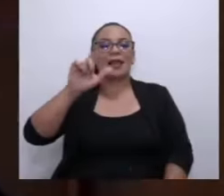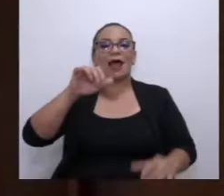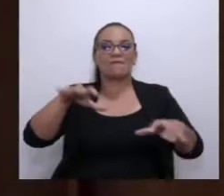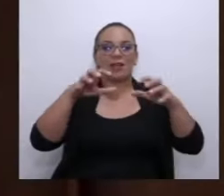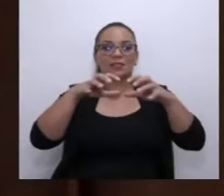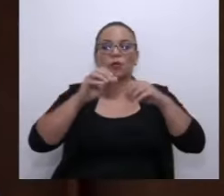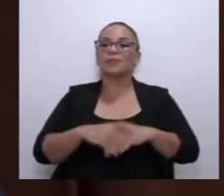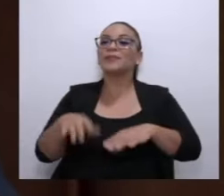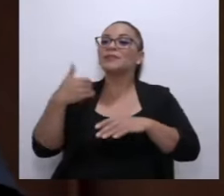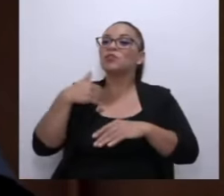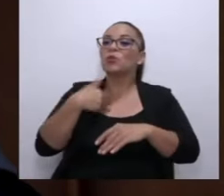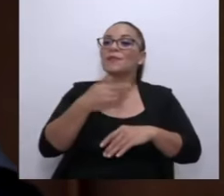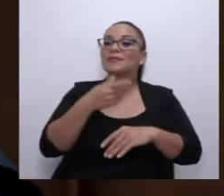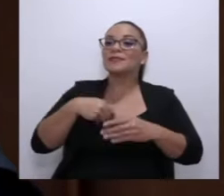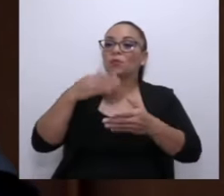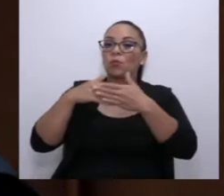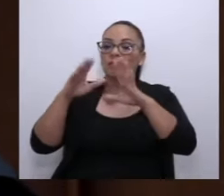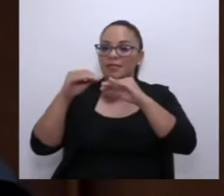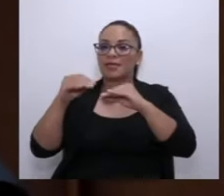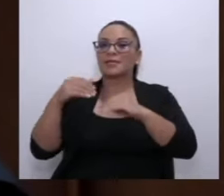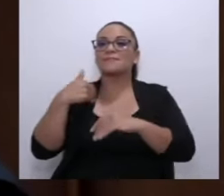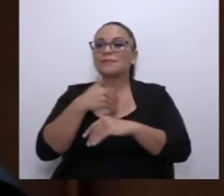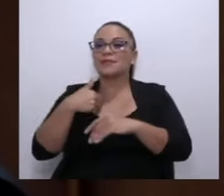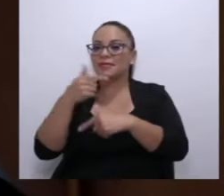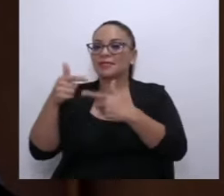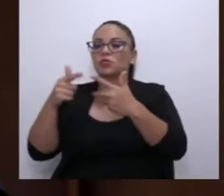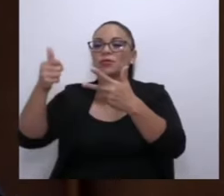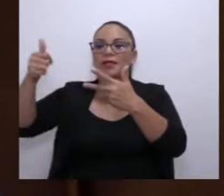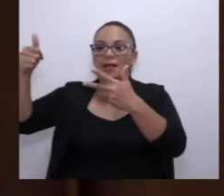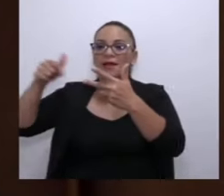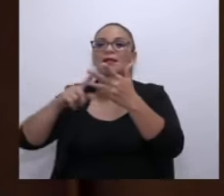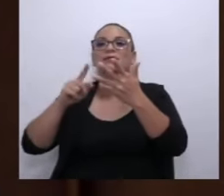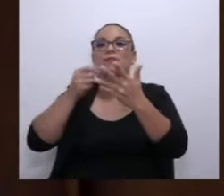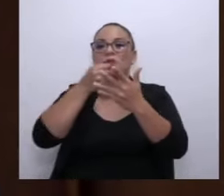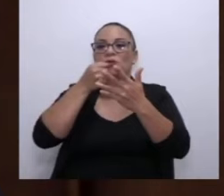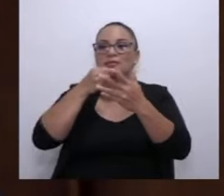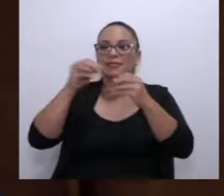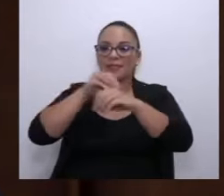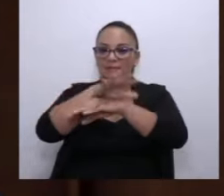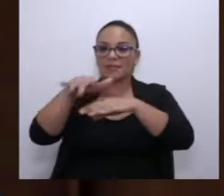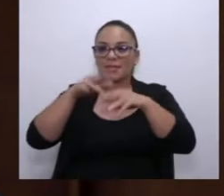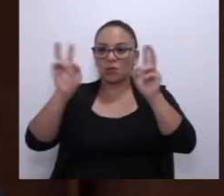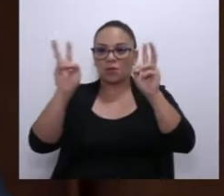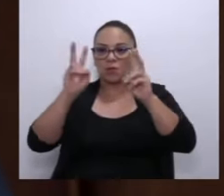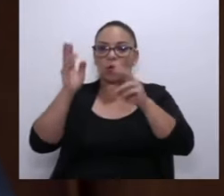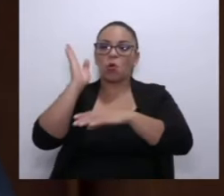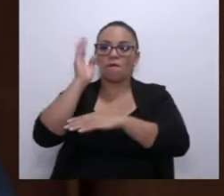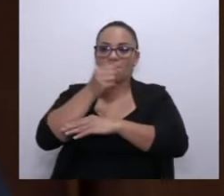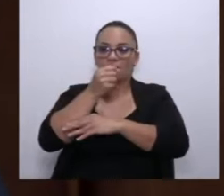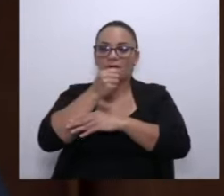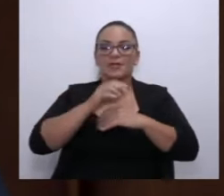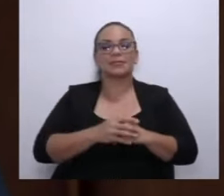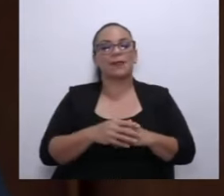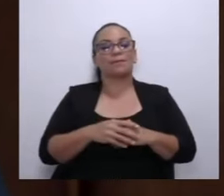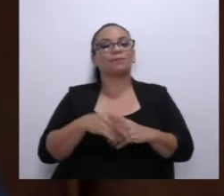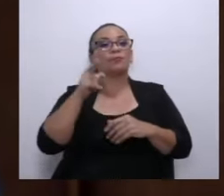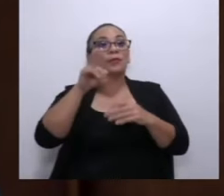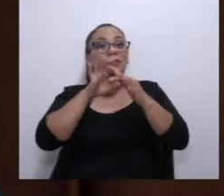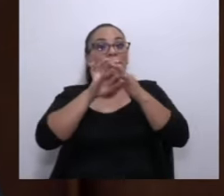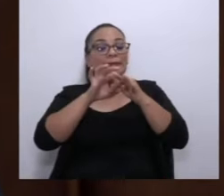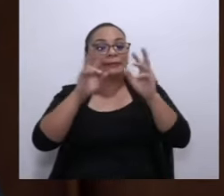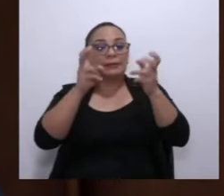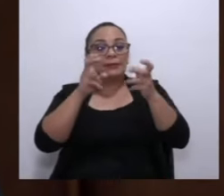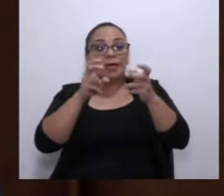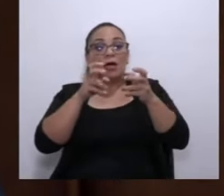Señor presidente, muy buenas tardes, ministros, jerarcas, buenas tardes y medios que están transmitiendo esta conferencia de prensa. Presidente, a propósito de la ruta del arroz,